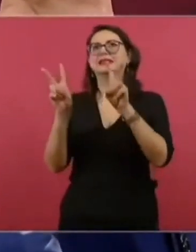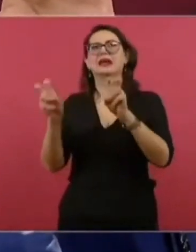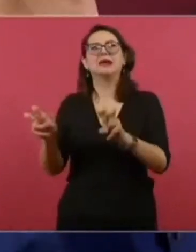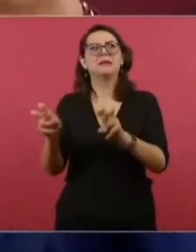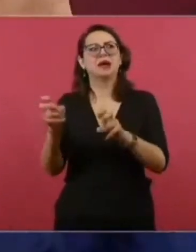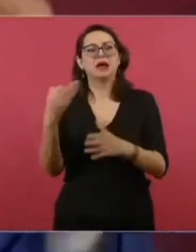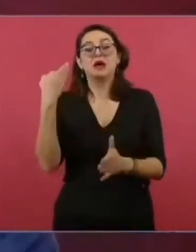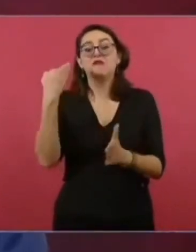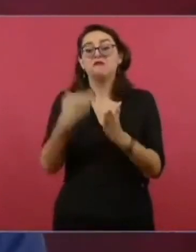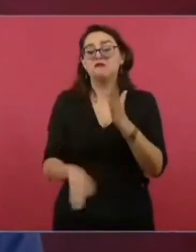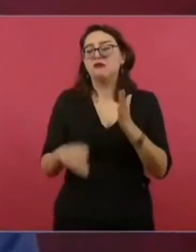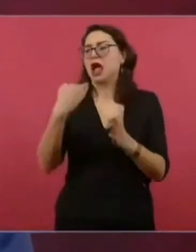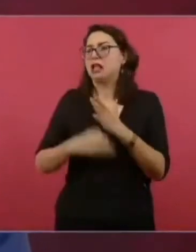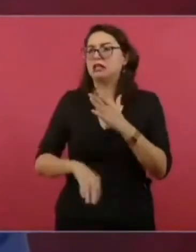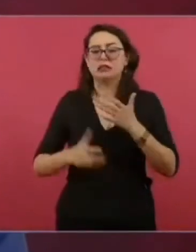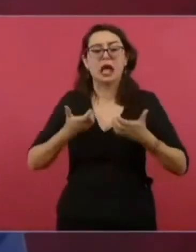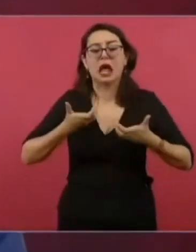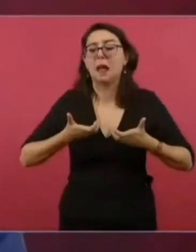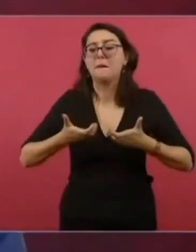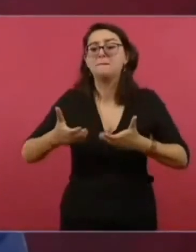programas sociales